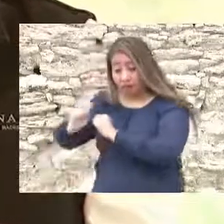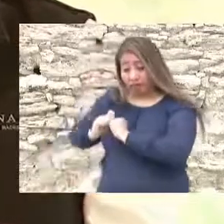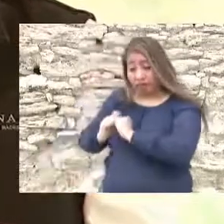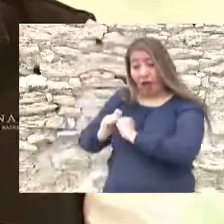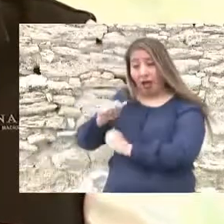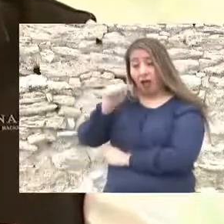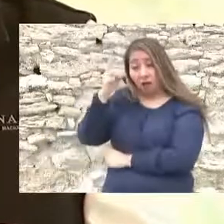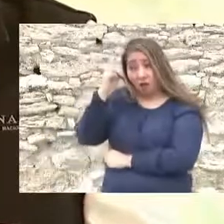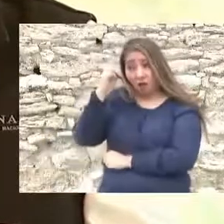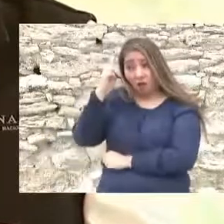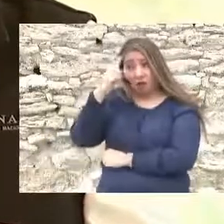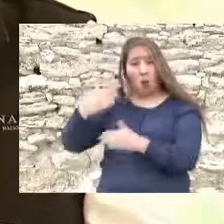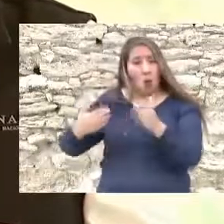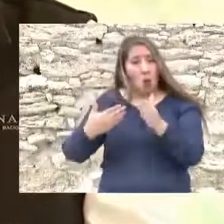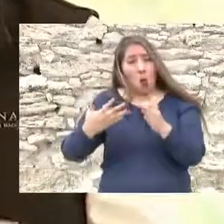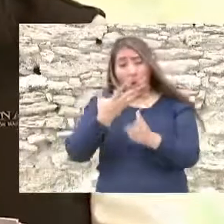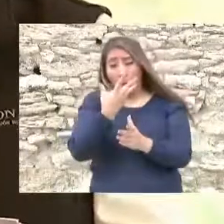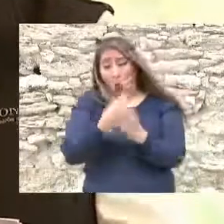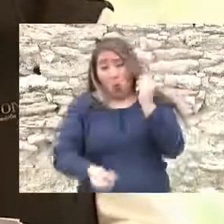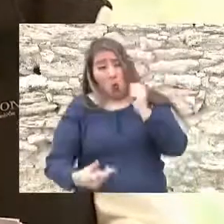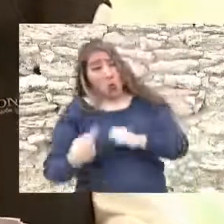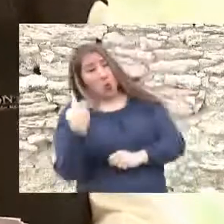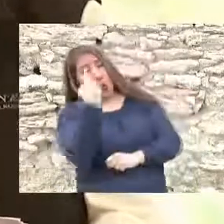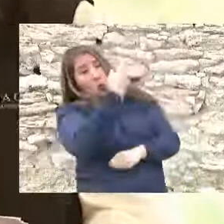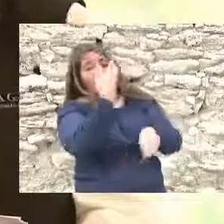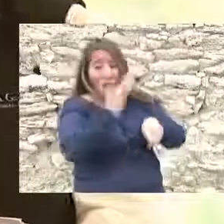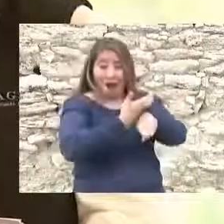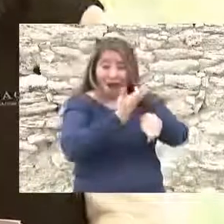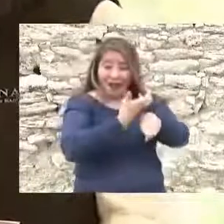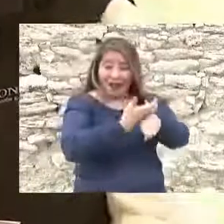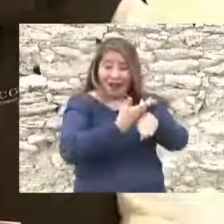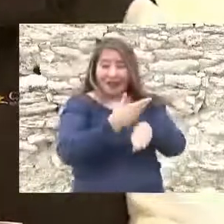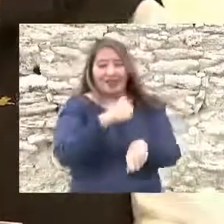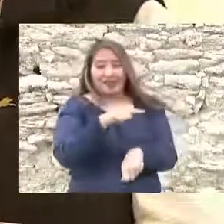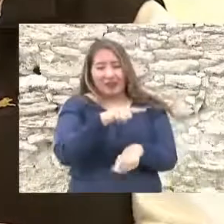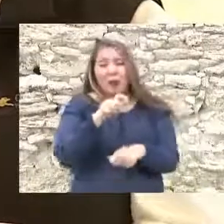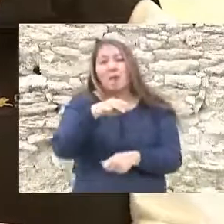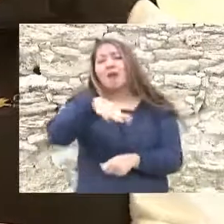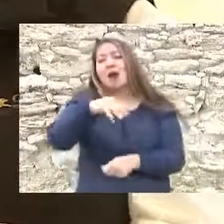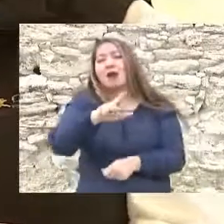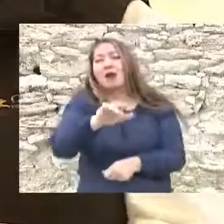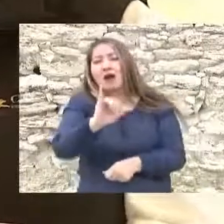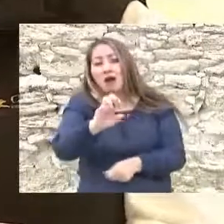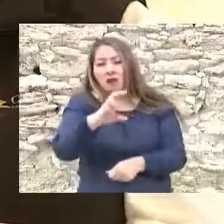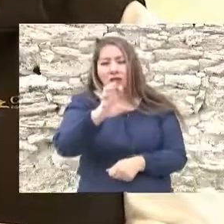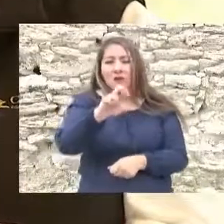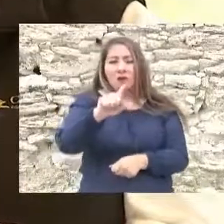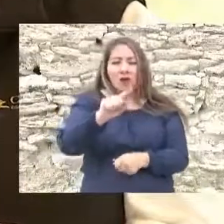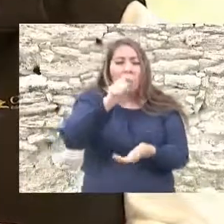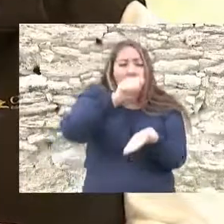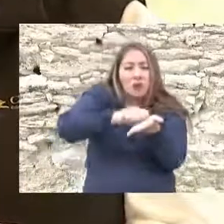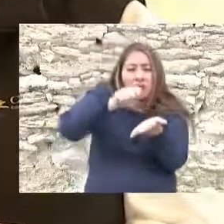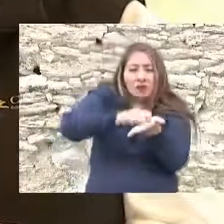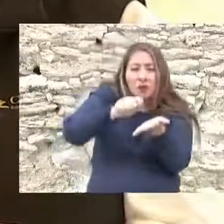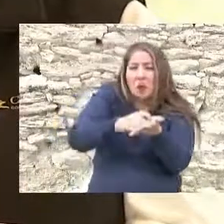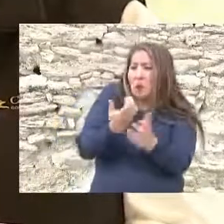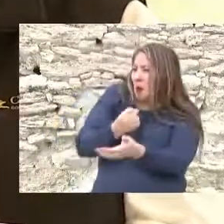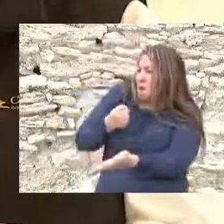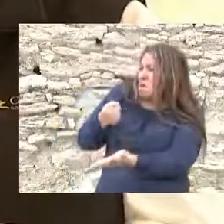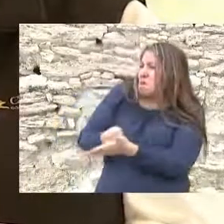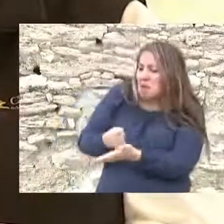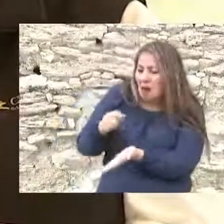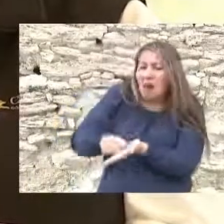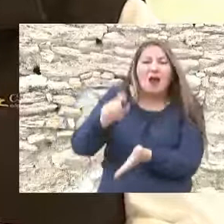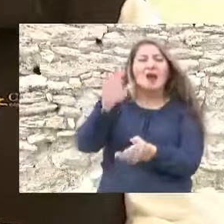Escobedo había huido a Estados Unidos y desde allí preparó un levantamiento y escribió un manifiesto el 11 de junio de 1978,